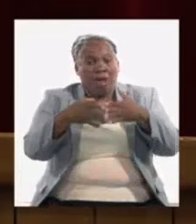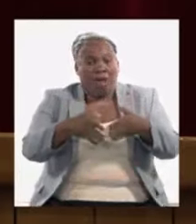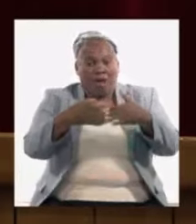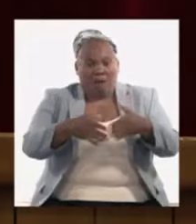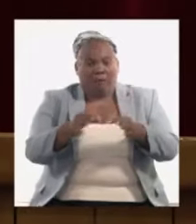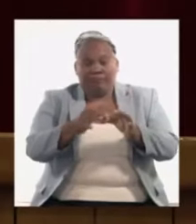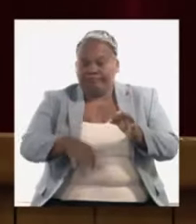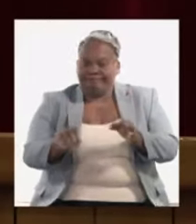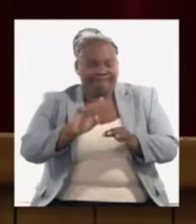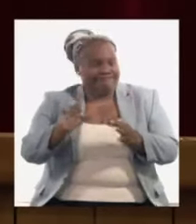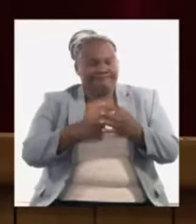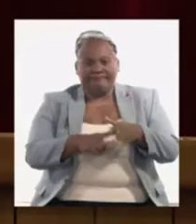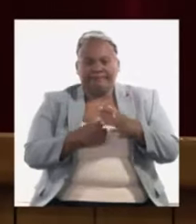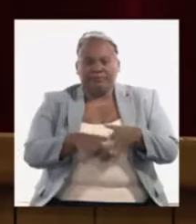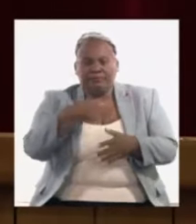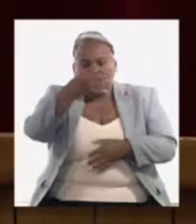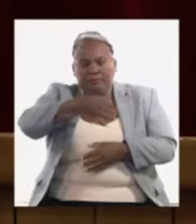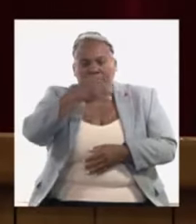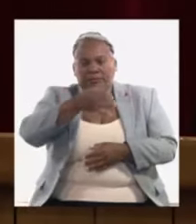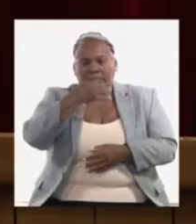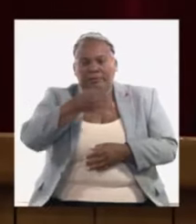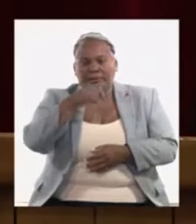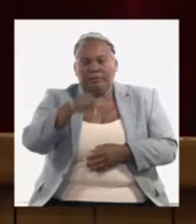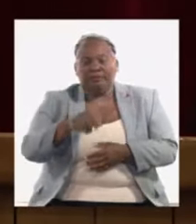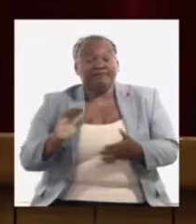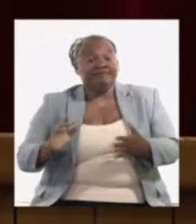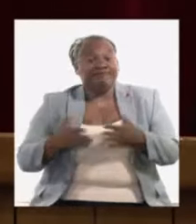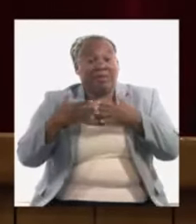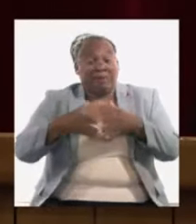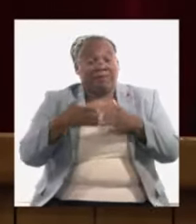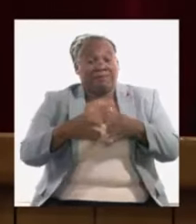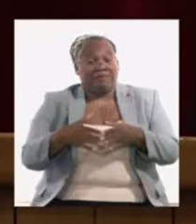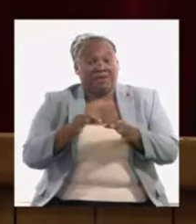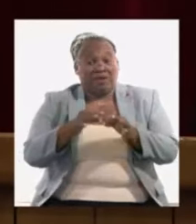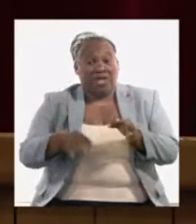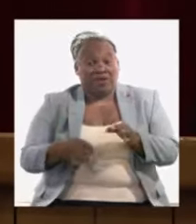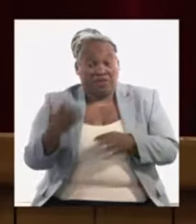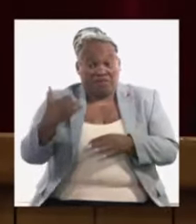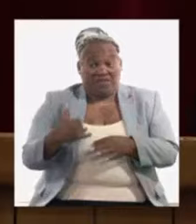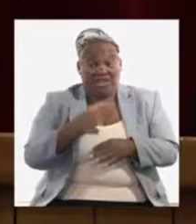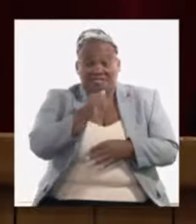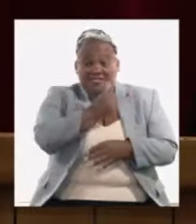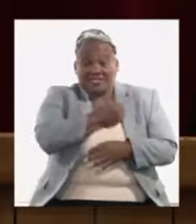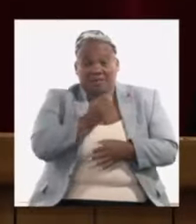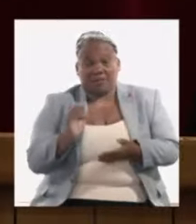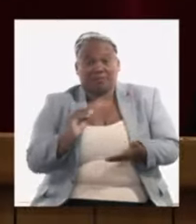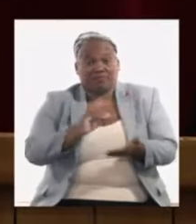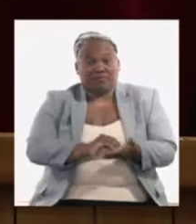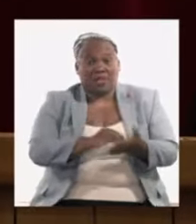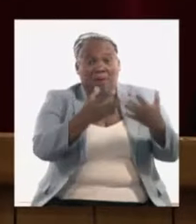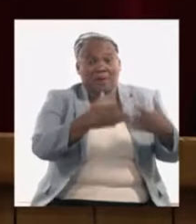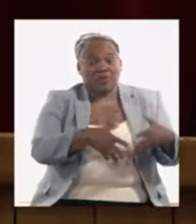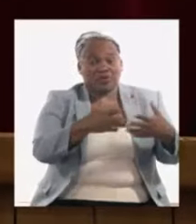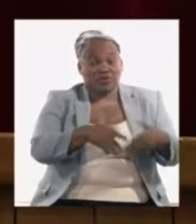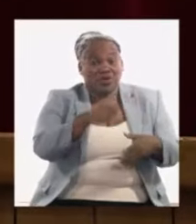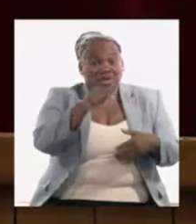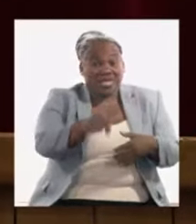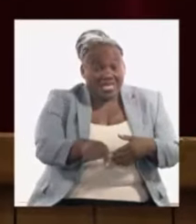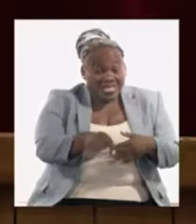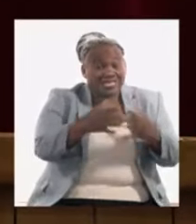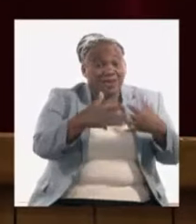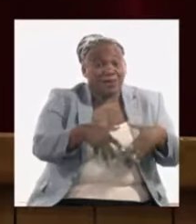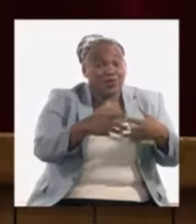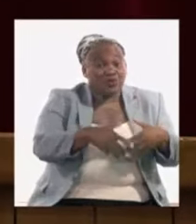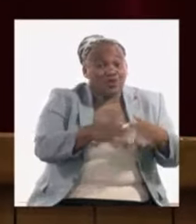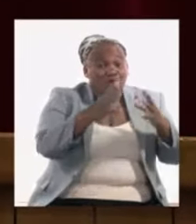explicado muchas veces porque si quitamos ahora mismo el barco de arroz que viene a la canasta de diciembre y ponemos el dinero en la producción de arroz ese arroz está dentro de unos meses más para adelante qué